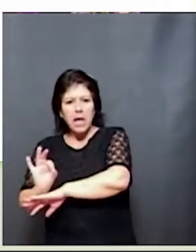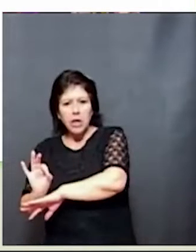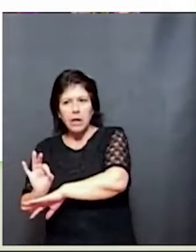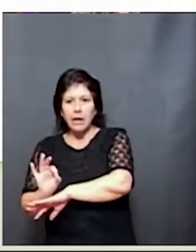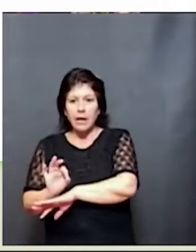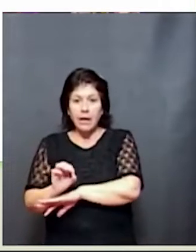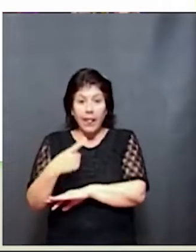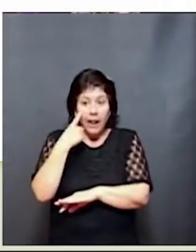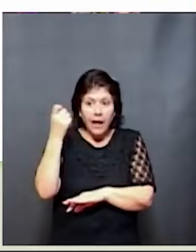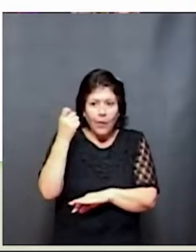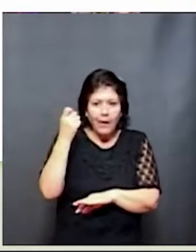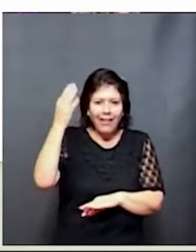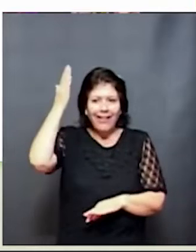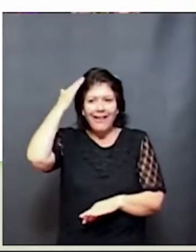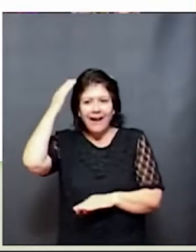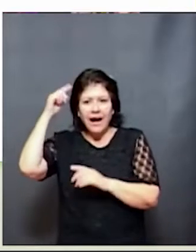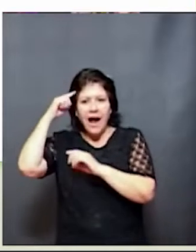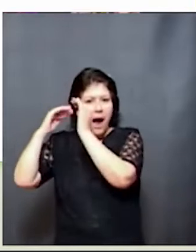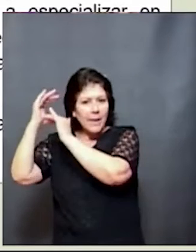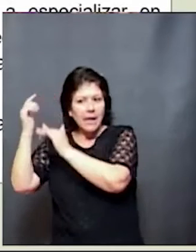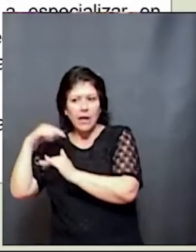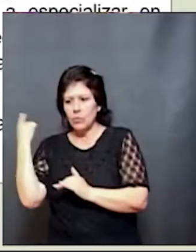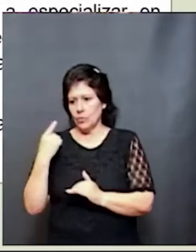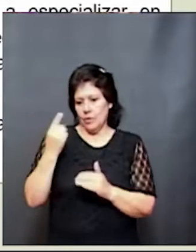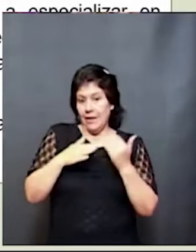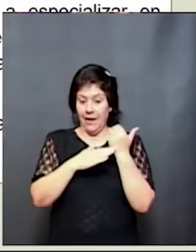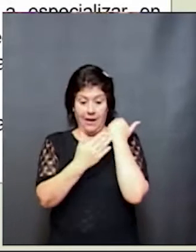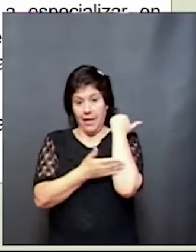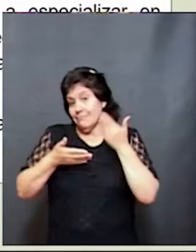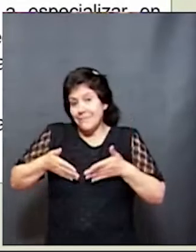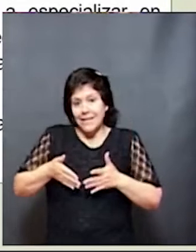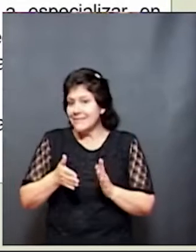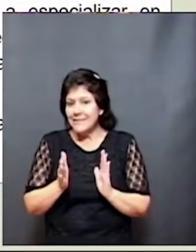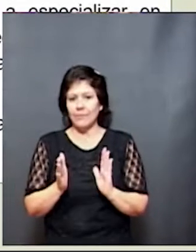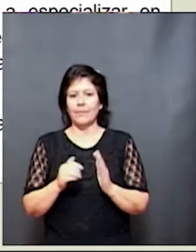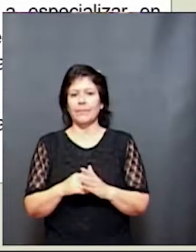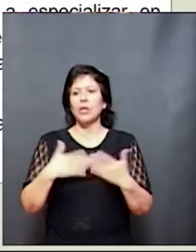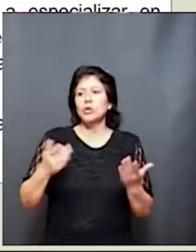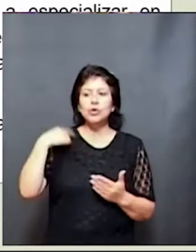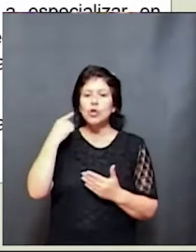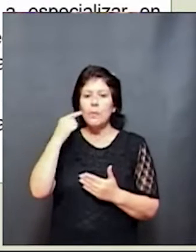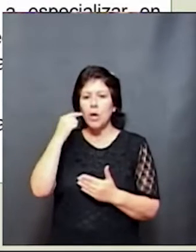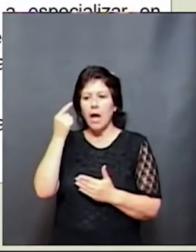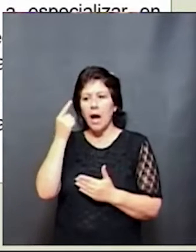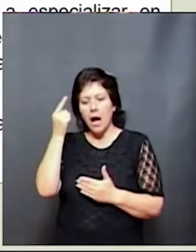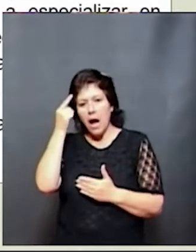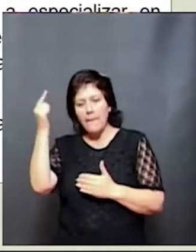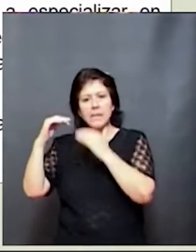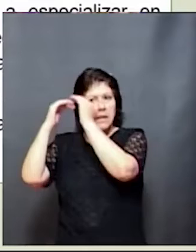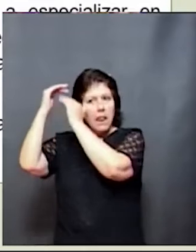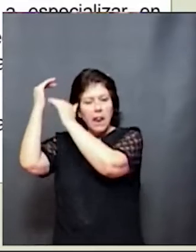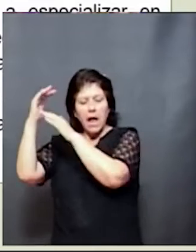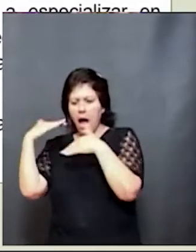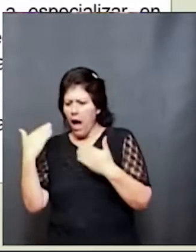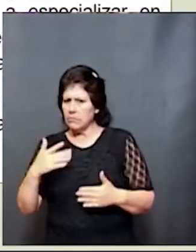cerebro desde que nacemos, ¿cómo vamos a desaprovecharlo? ¿Por qué tenemos esa capacidad para aprender tan grande y tan